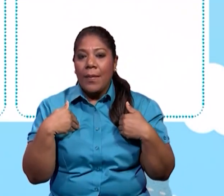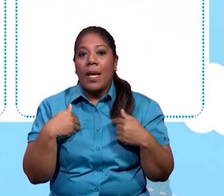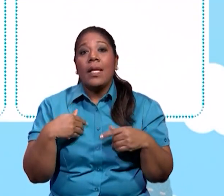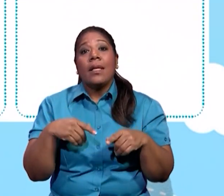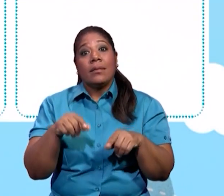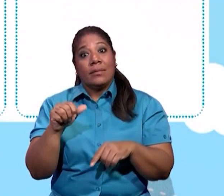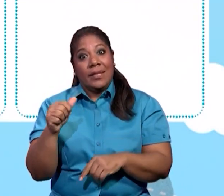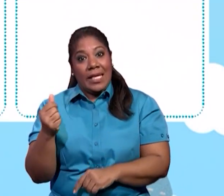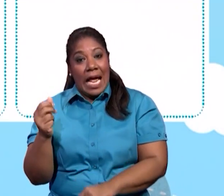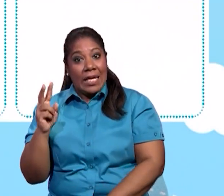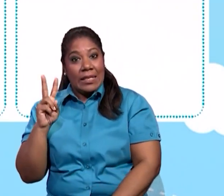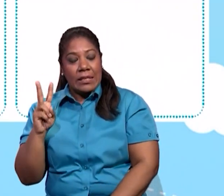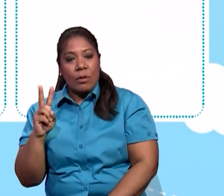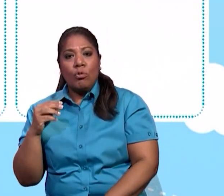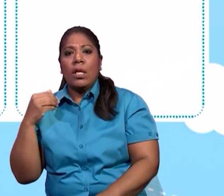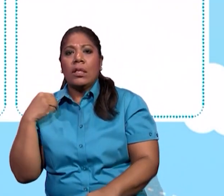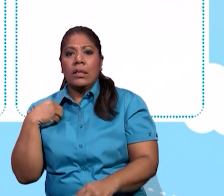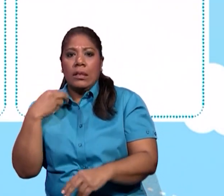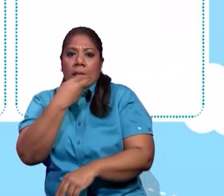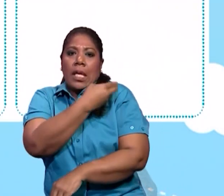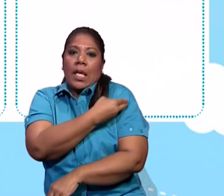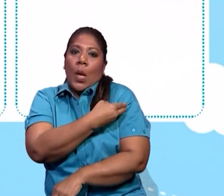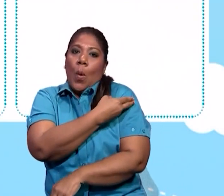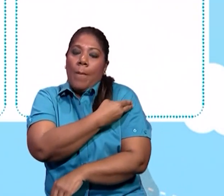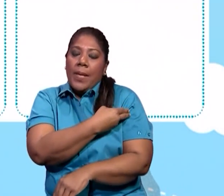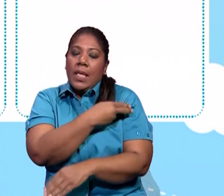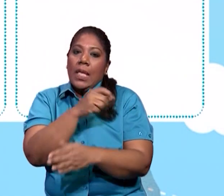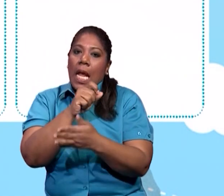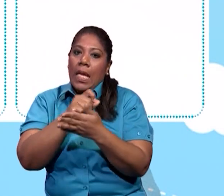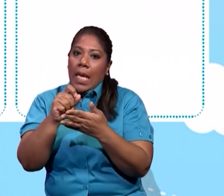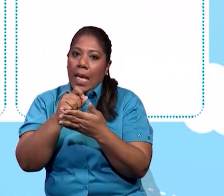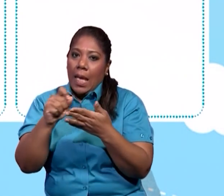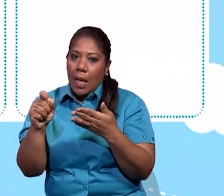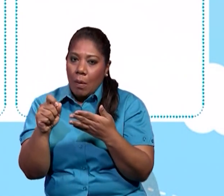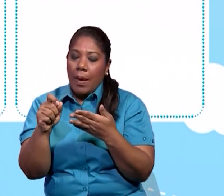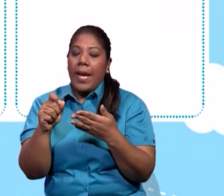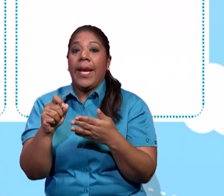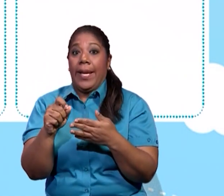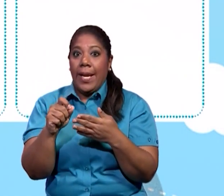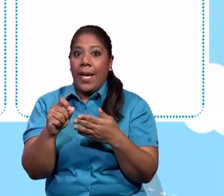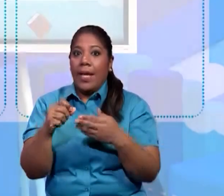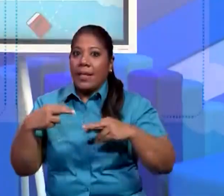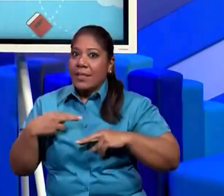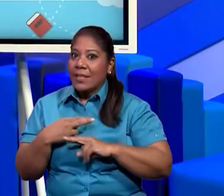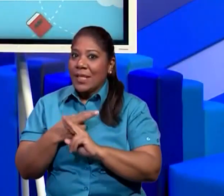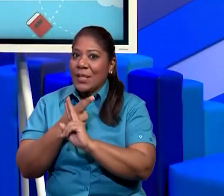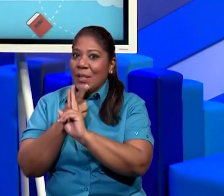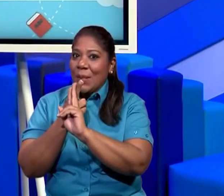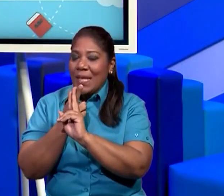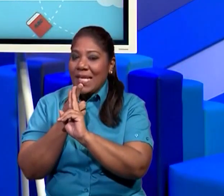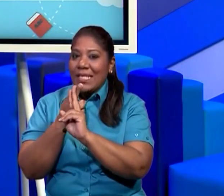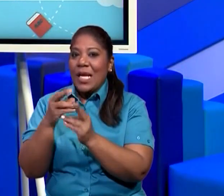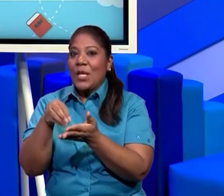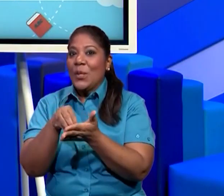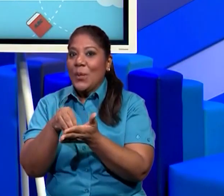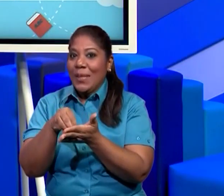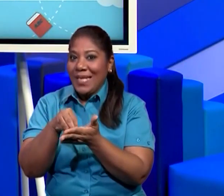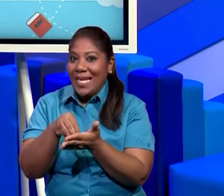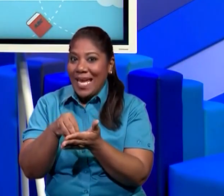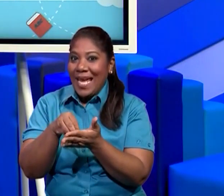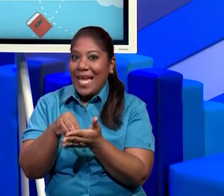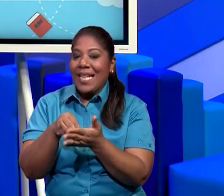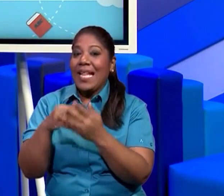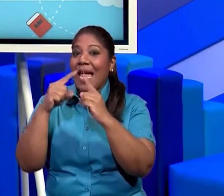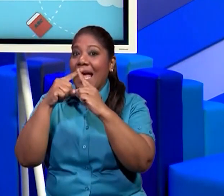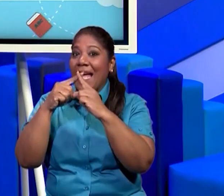inicio de la clase, la maestra Teresita hablaba de esos recursos, los recursos naturales